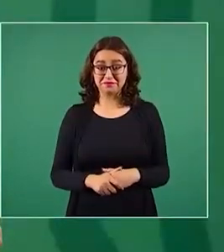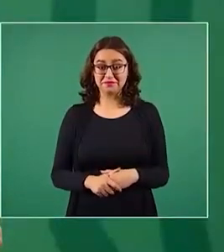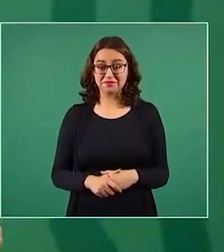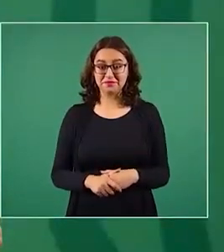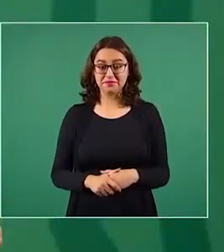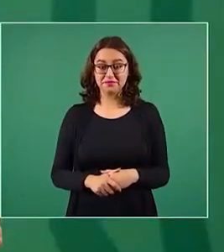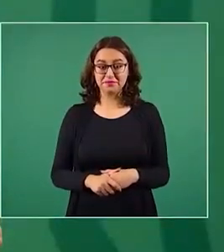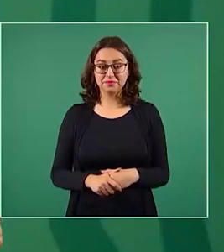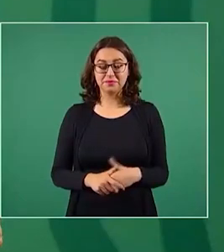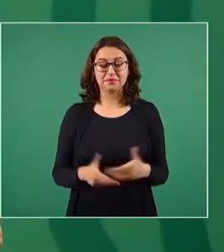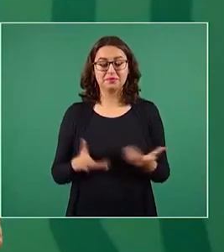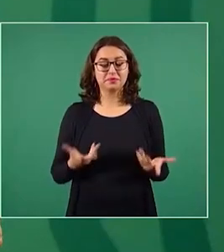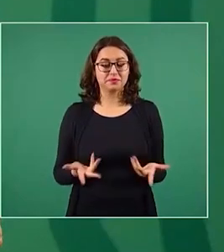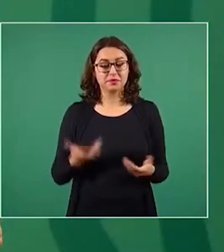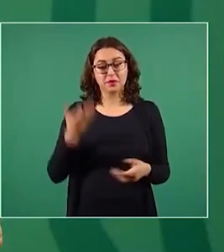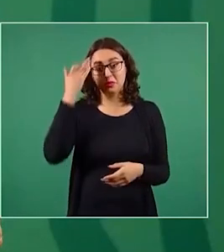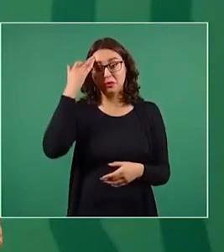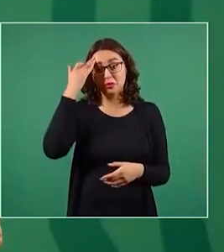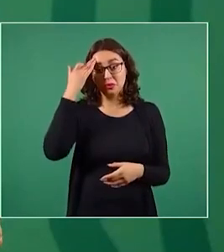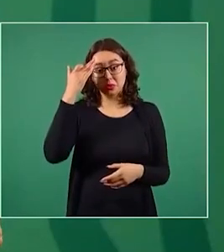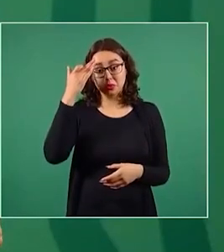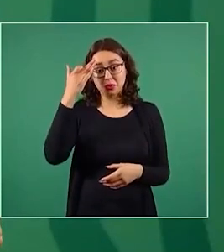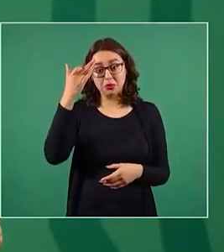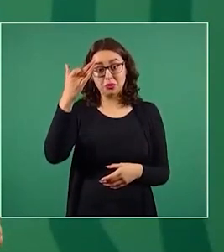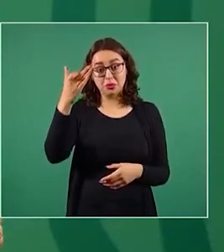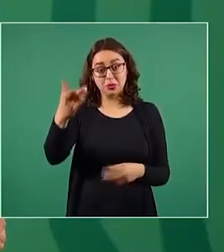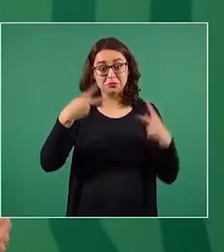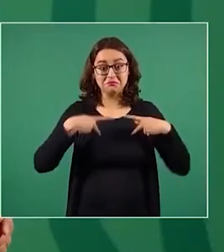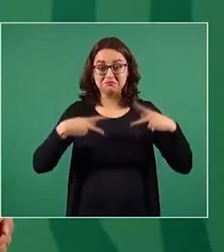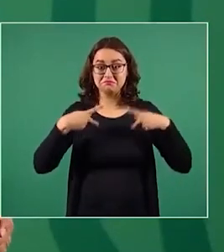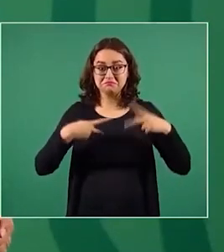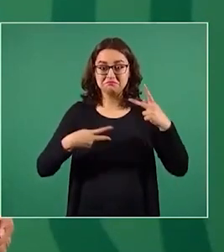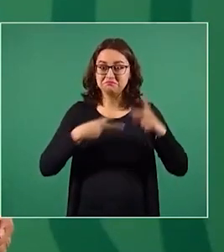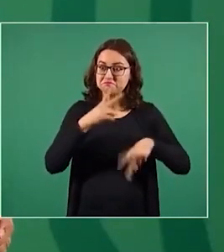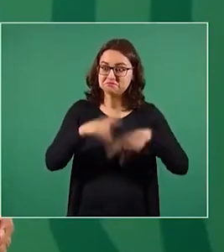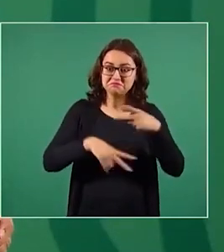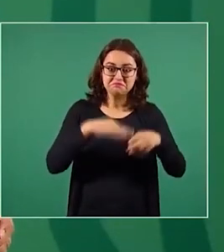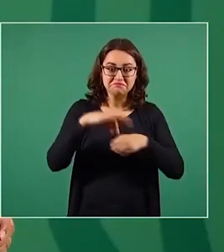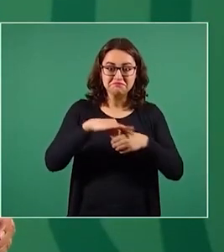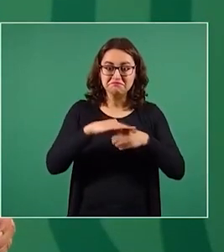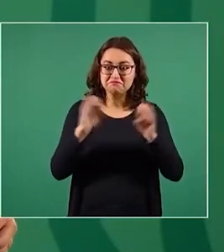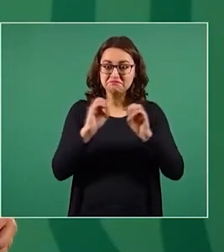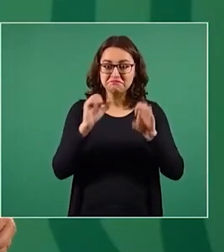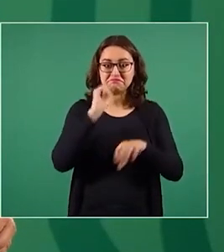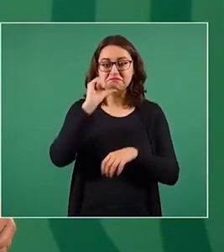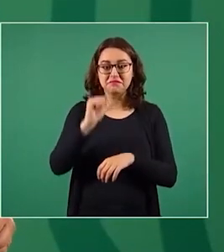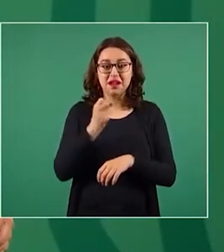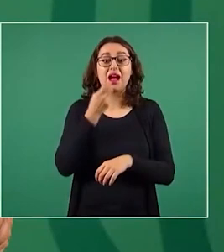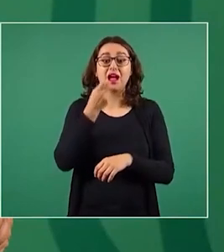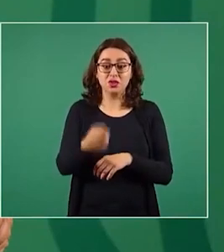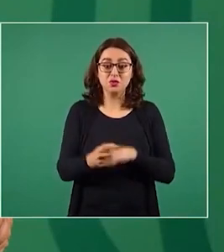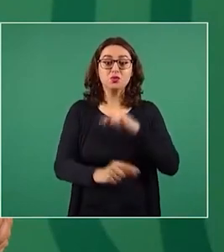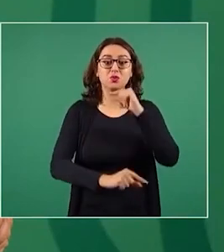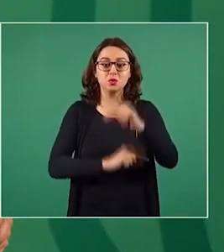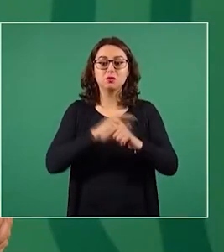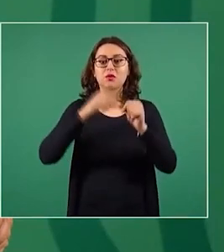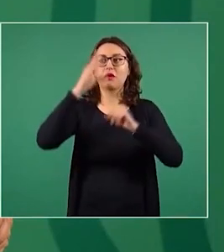durante mucho tiempo. Entonces, estamos dando los primeros pasos